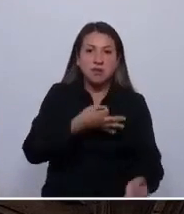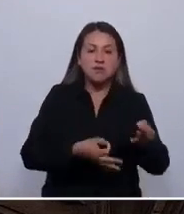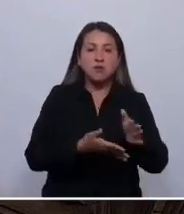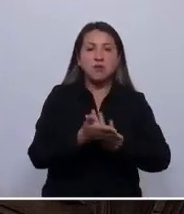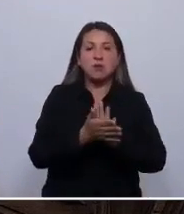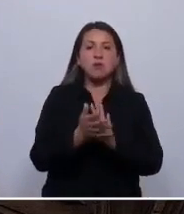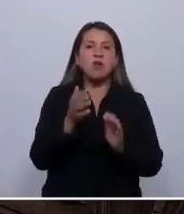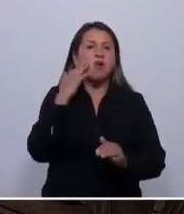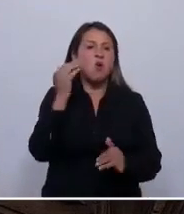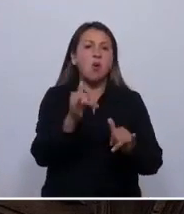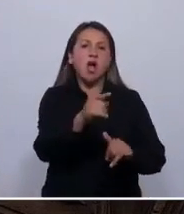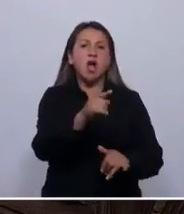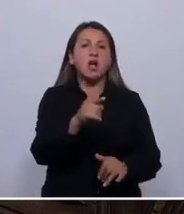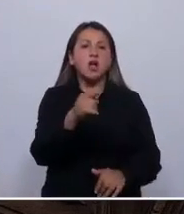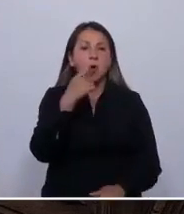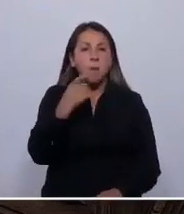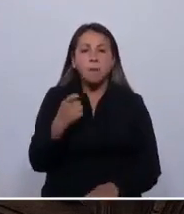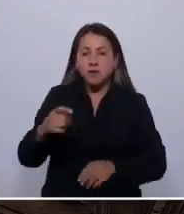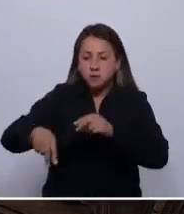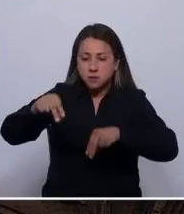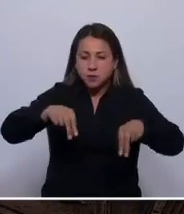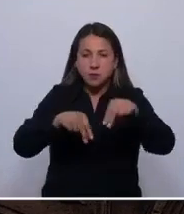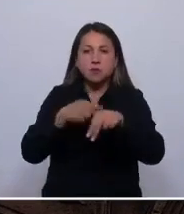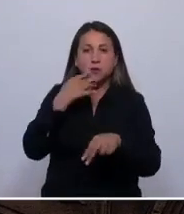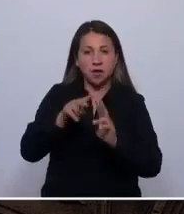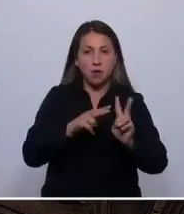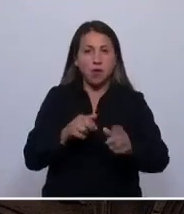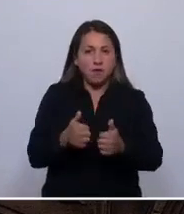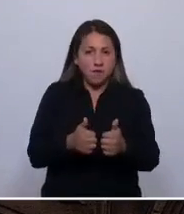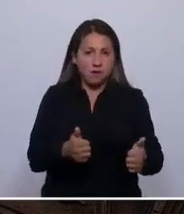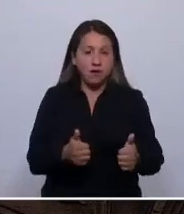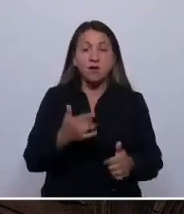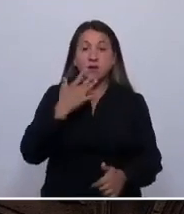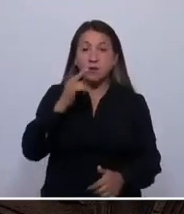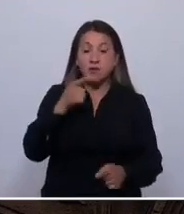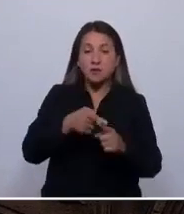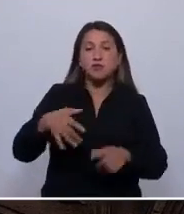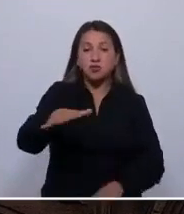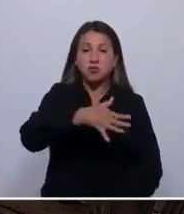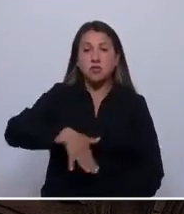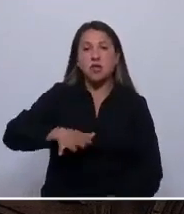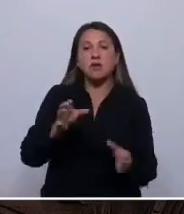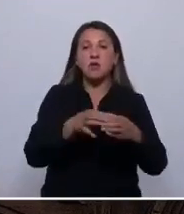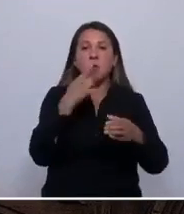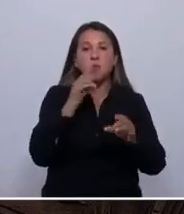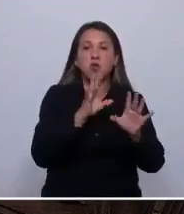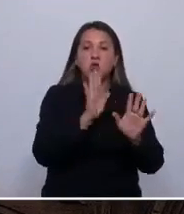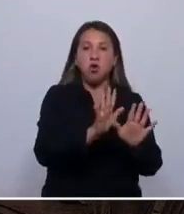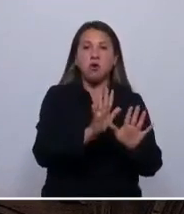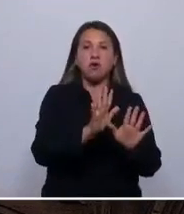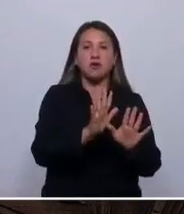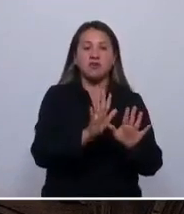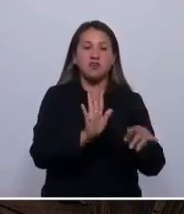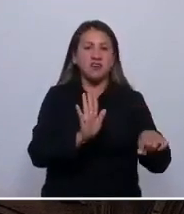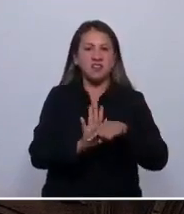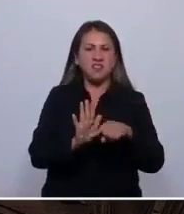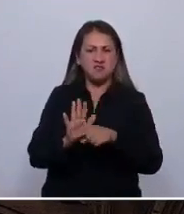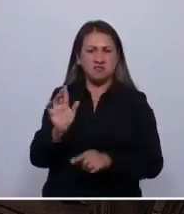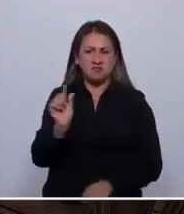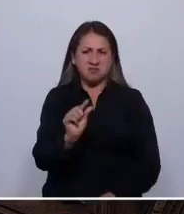como niño y luego como hombre, porque lo hacía bien. Porque en esta sociedad lo masculino ha sido lo validado y lo femenino menospreciado.